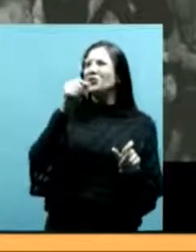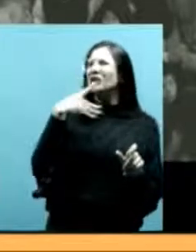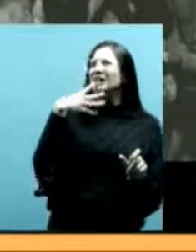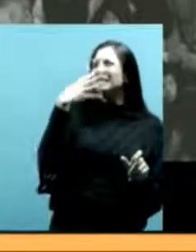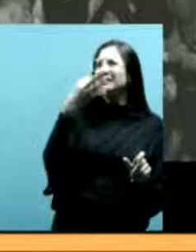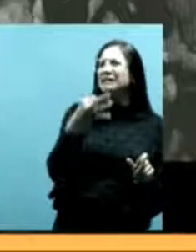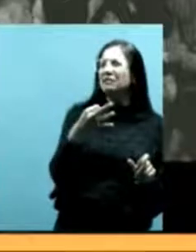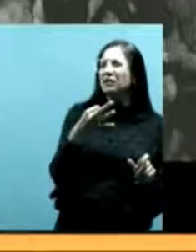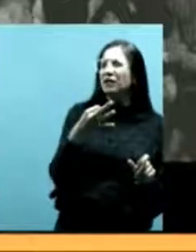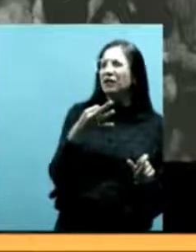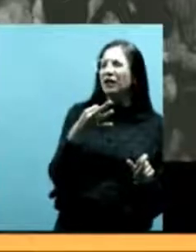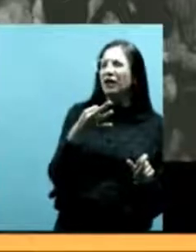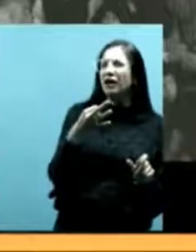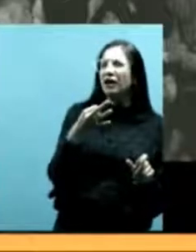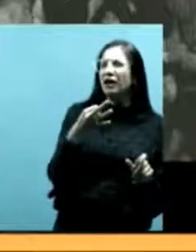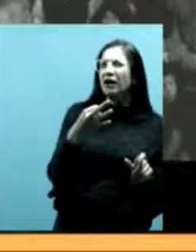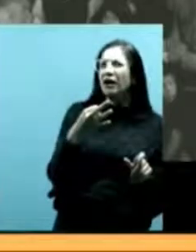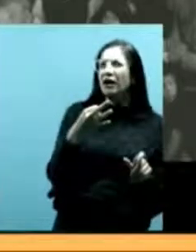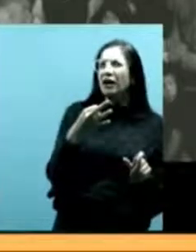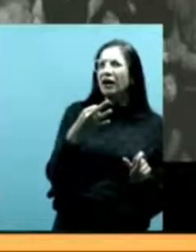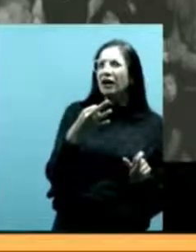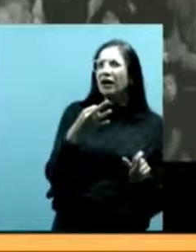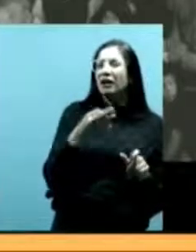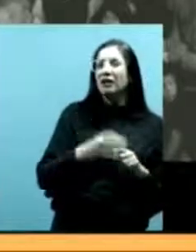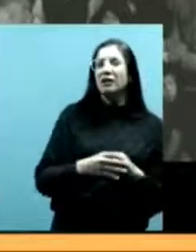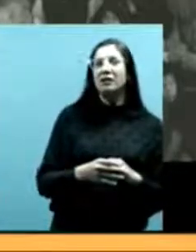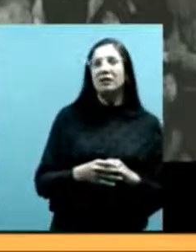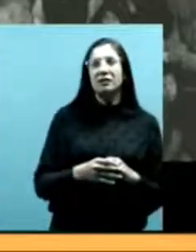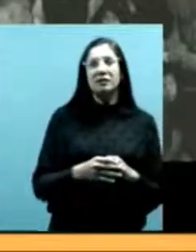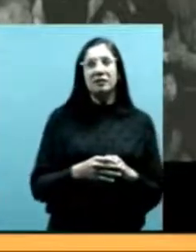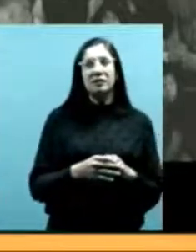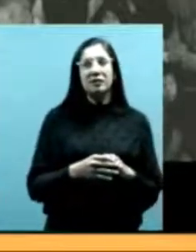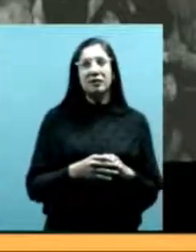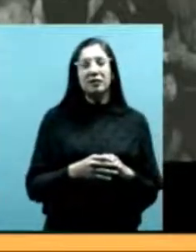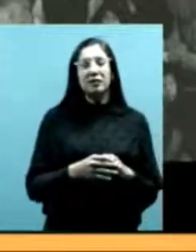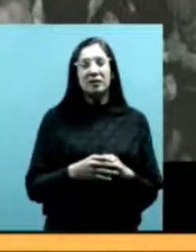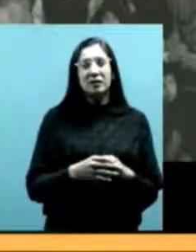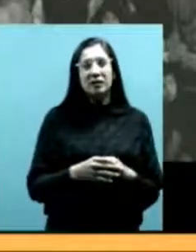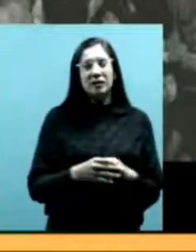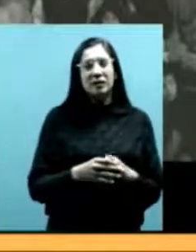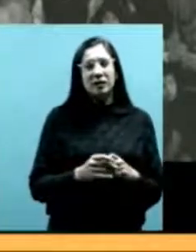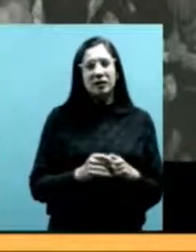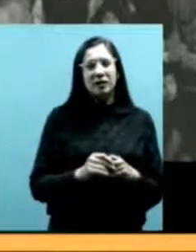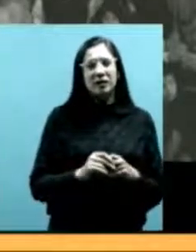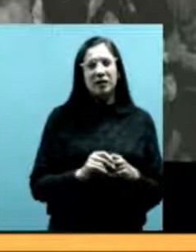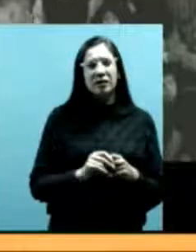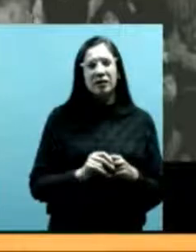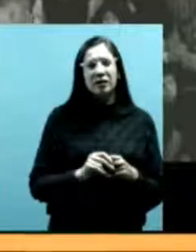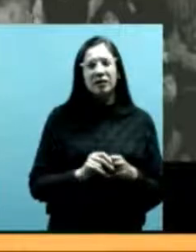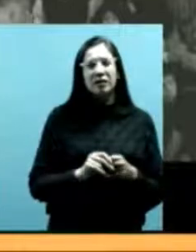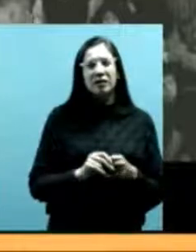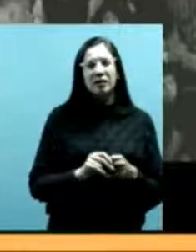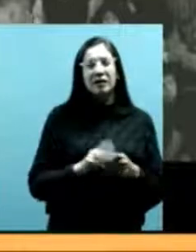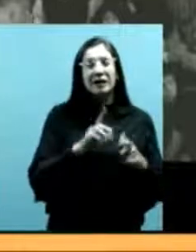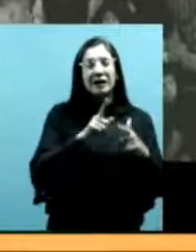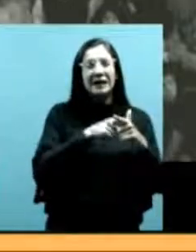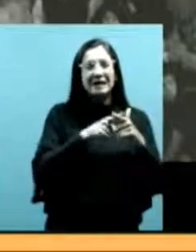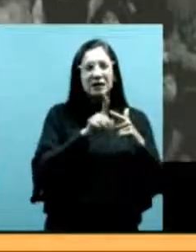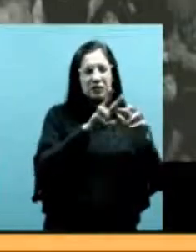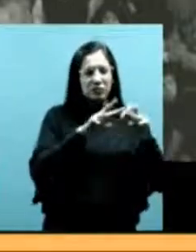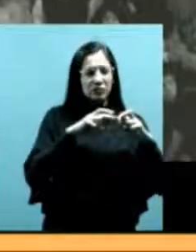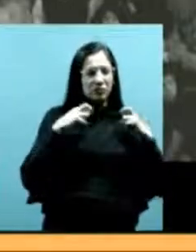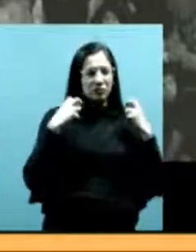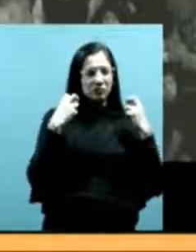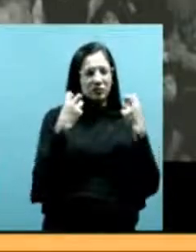cerraba esto de que su abuelo había traicionado a raza así lo decían ¿no? entonces en esa comprensión